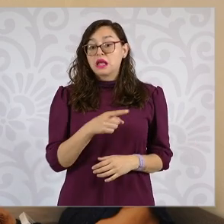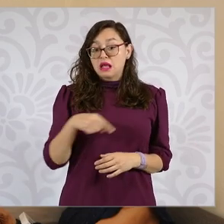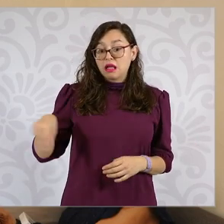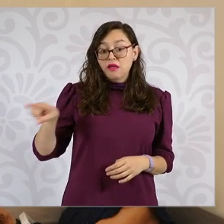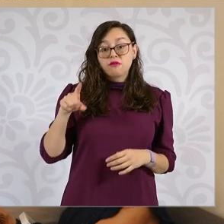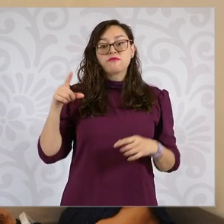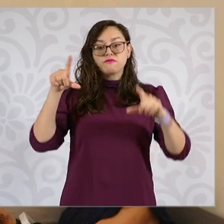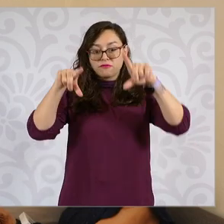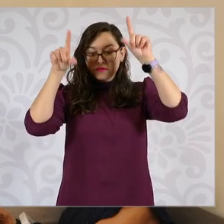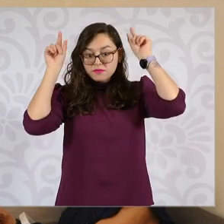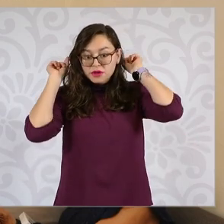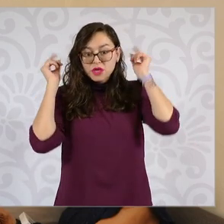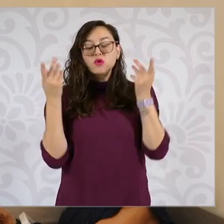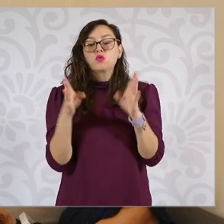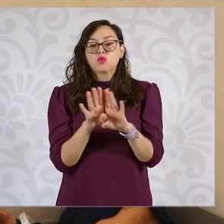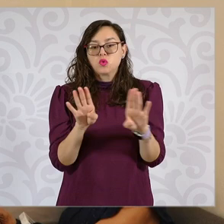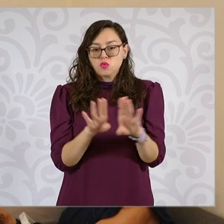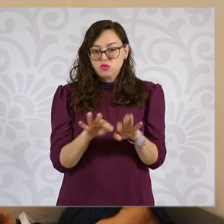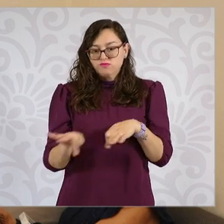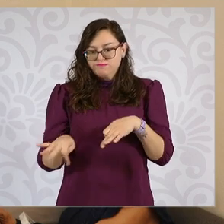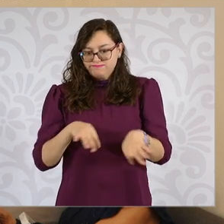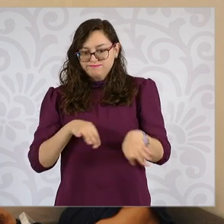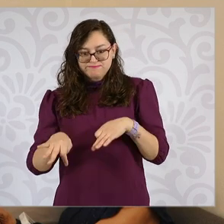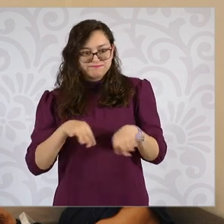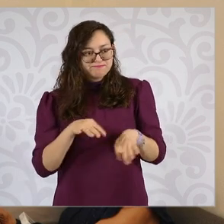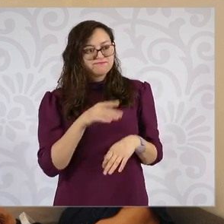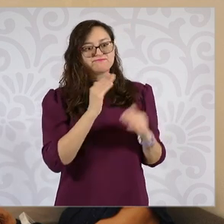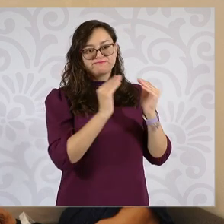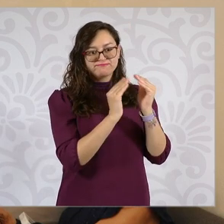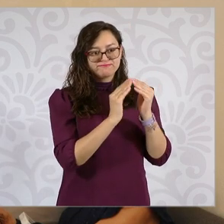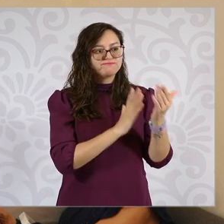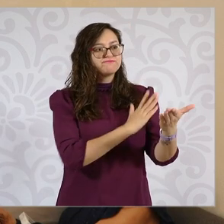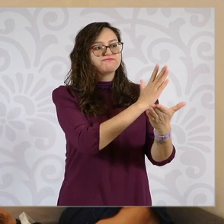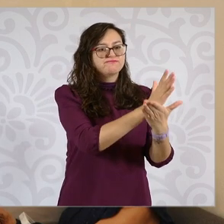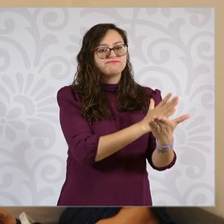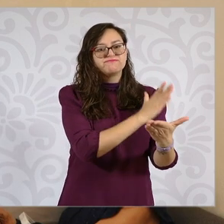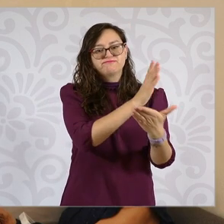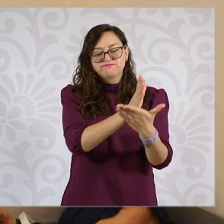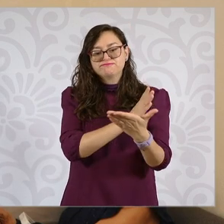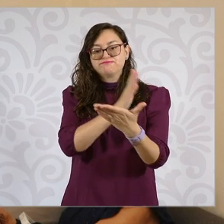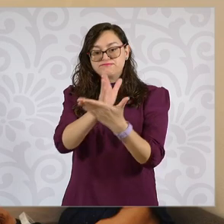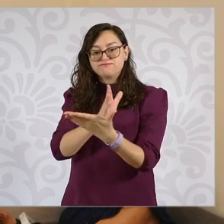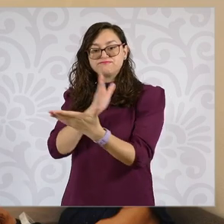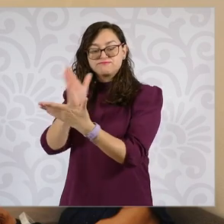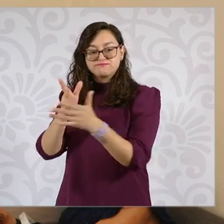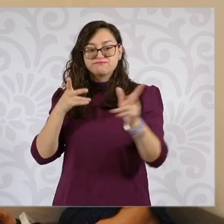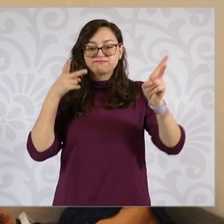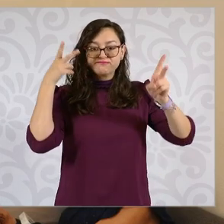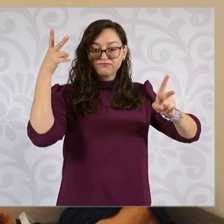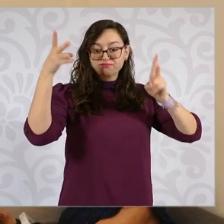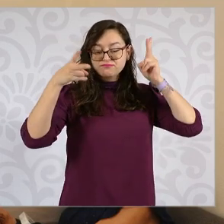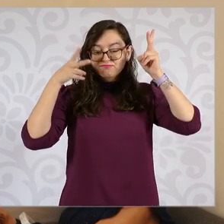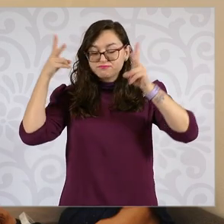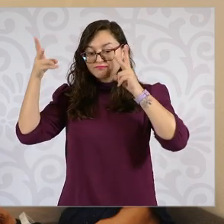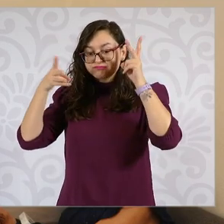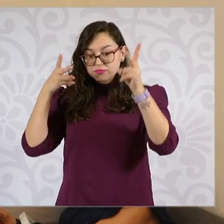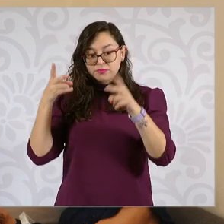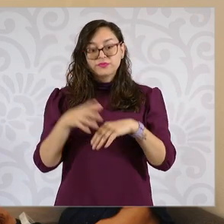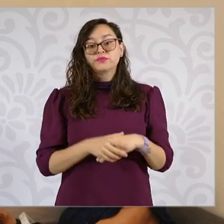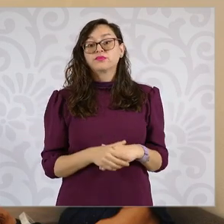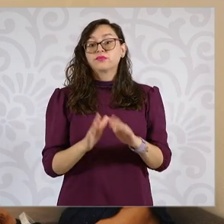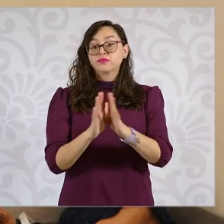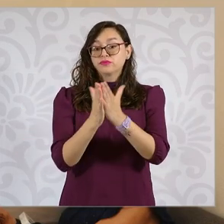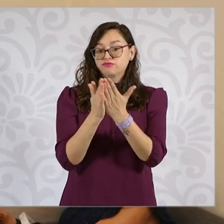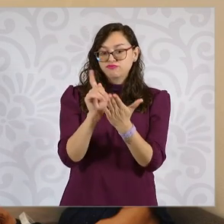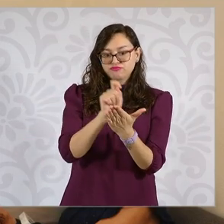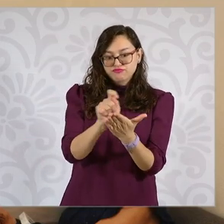son trabajar en el territorio, casa por casa, realizar estas visitas, entregar la cartilla de